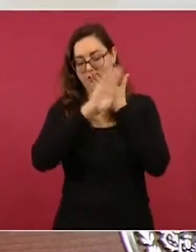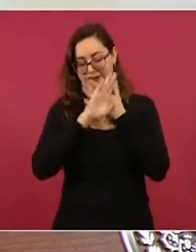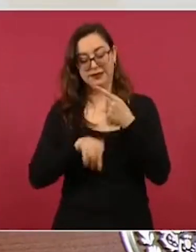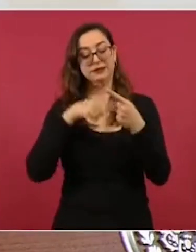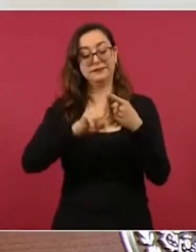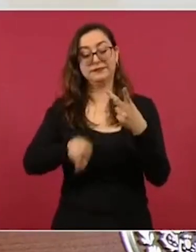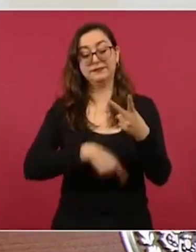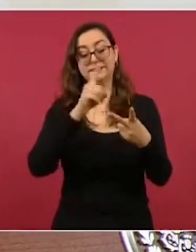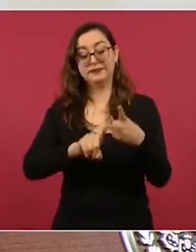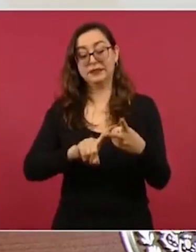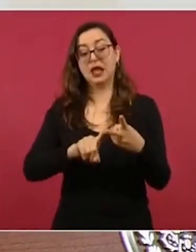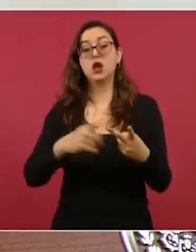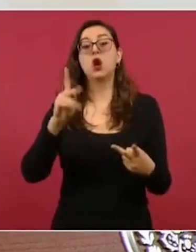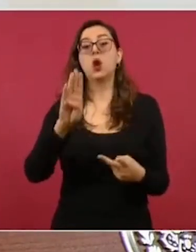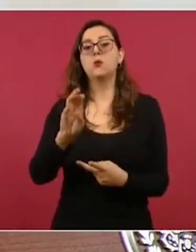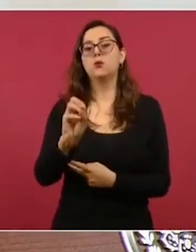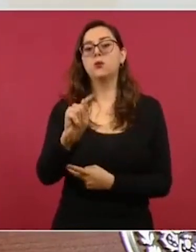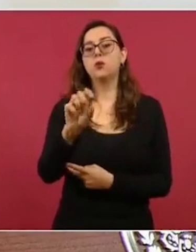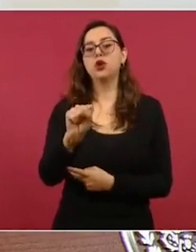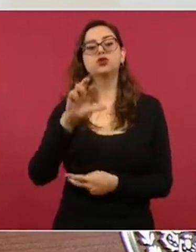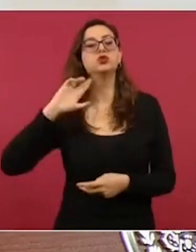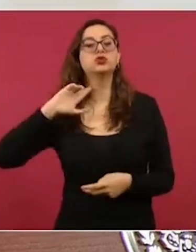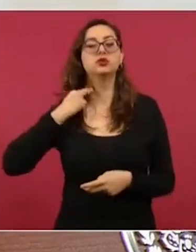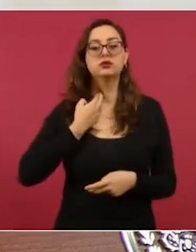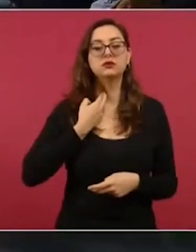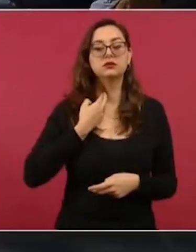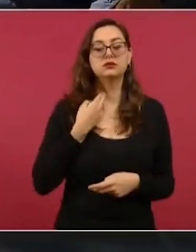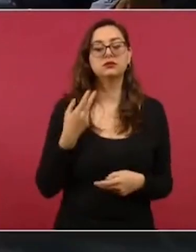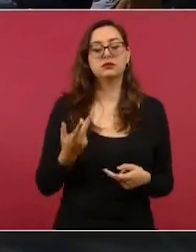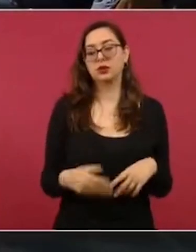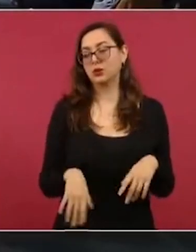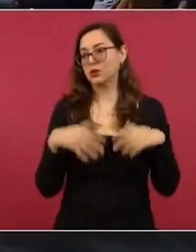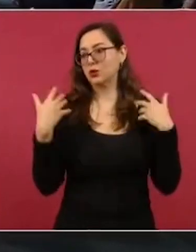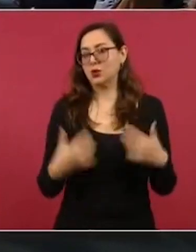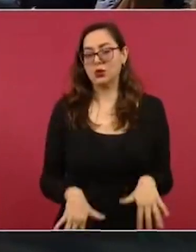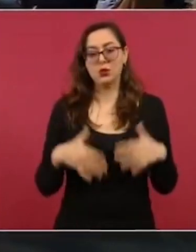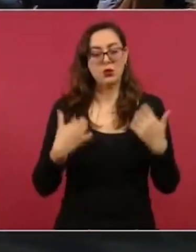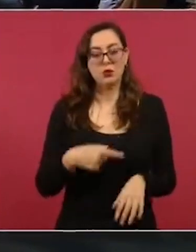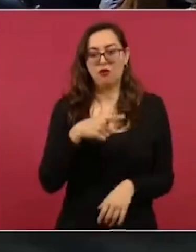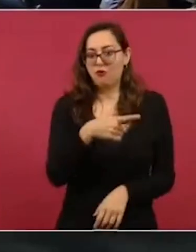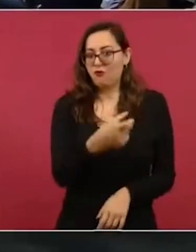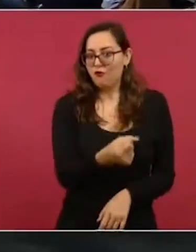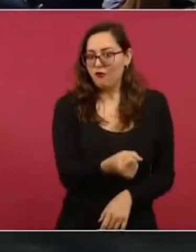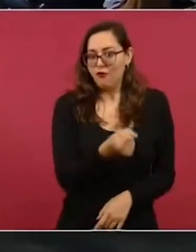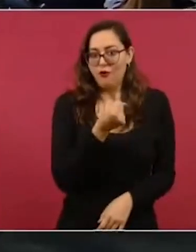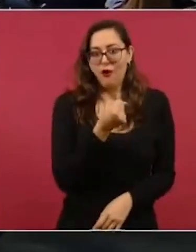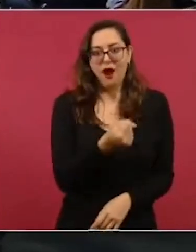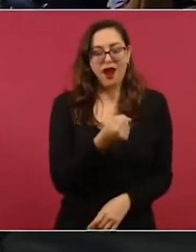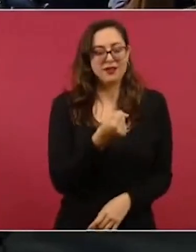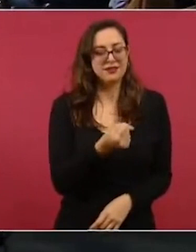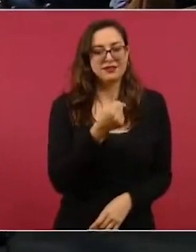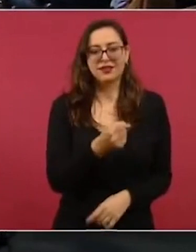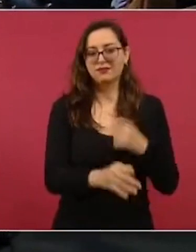viernes, la cual se llevó a cabo desde Palacio Nacional, el mandatario indicó que estas críticas vienen de campañas orquestadas por medio de bots.